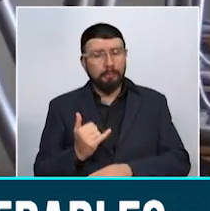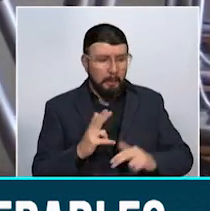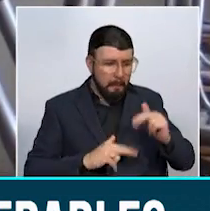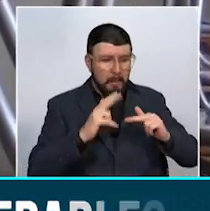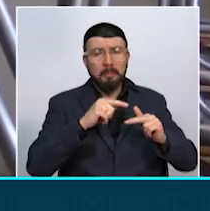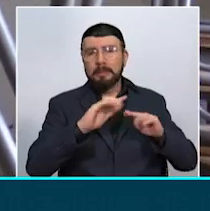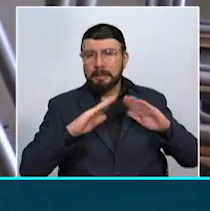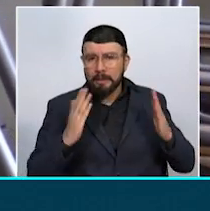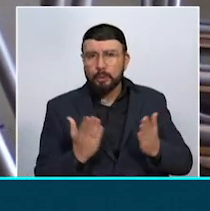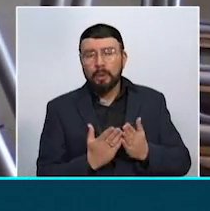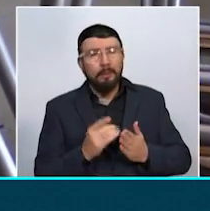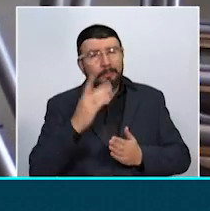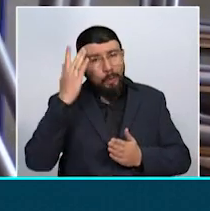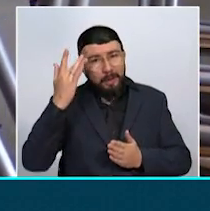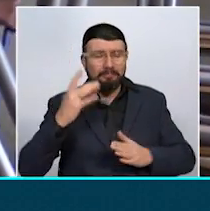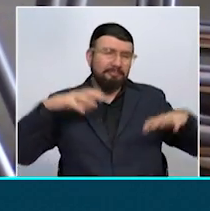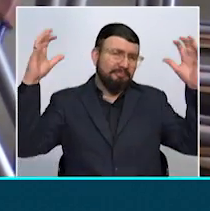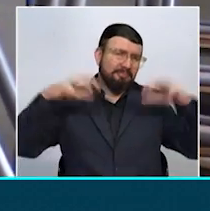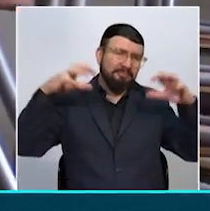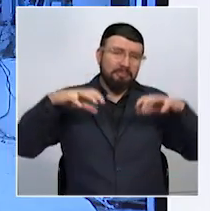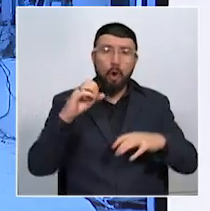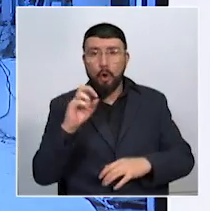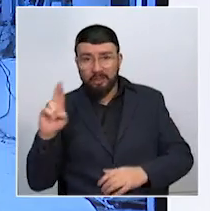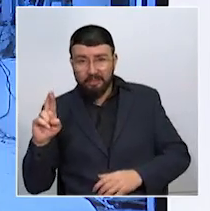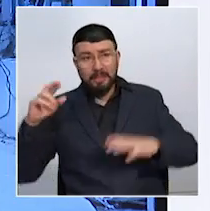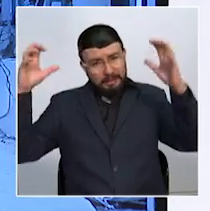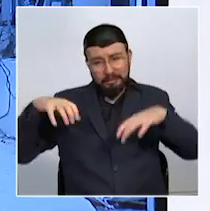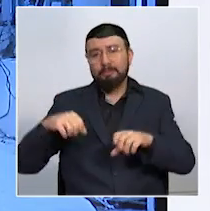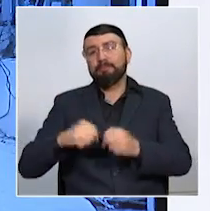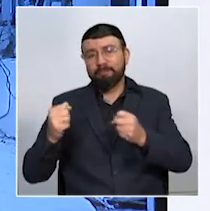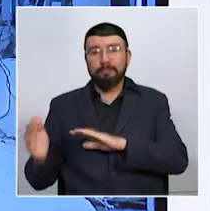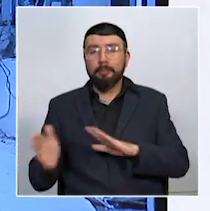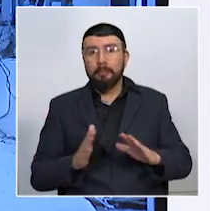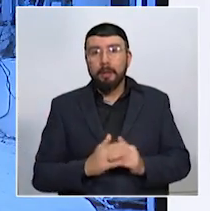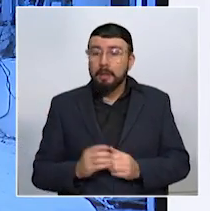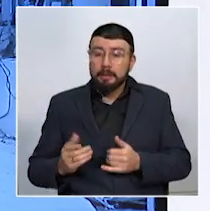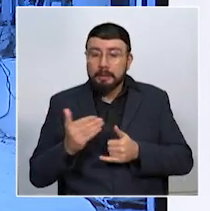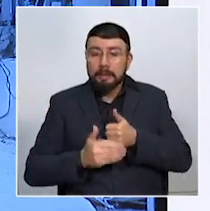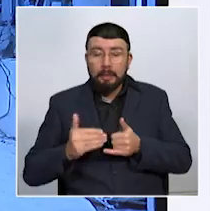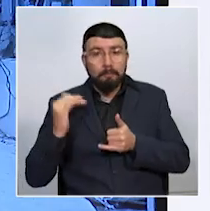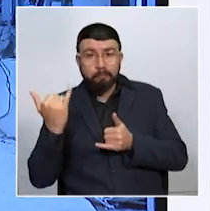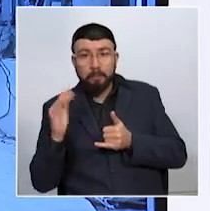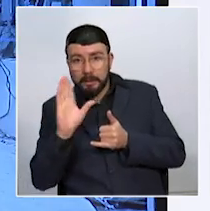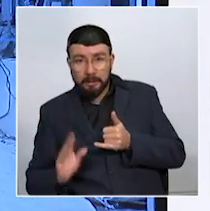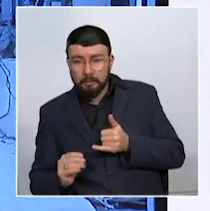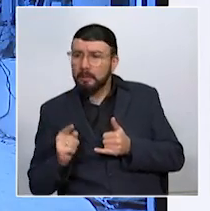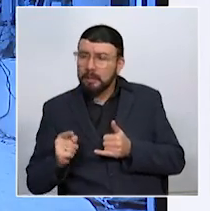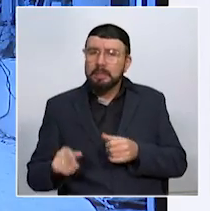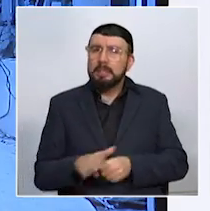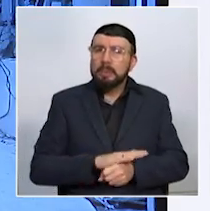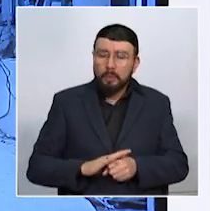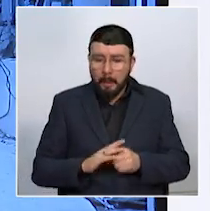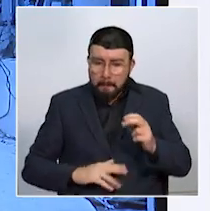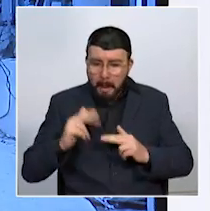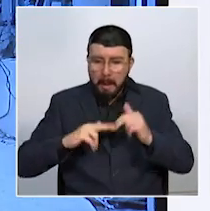escuelas, esto por el invierno presentado en el oriente de Caldas. Nos vamos ahora para el departamento del Quindío. La situación de infraestructura